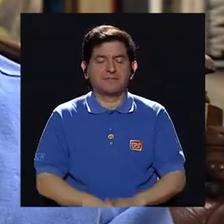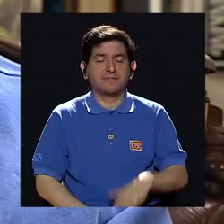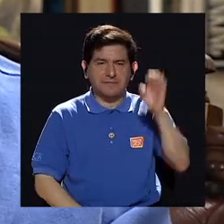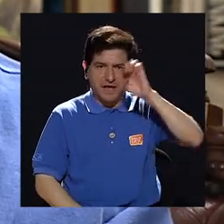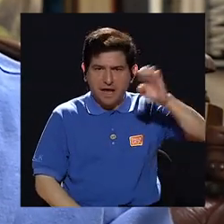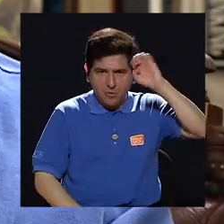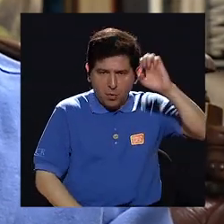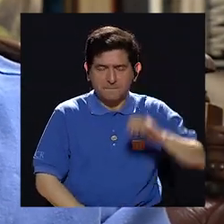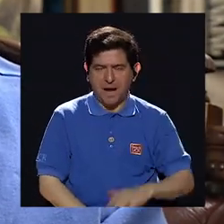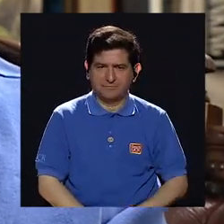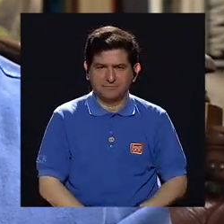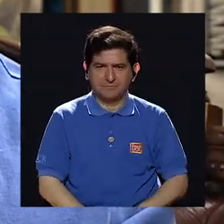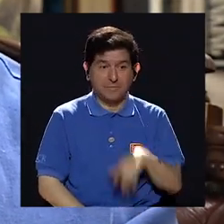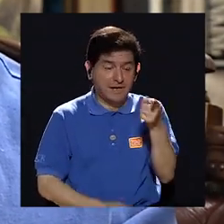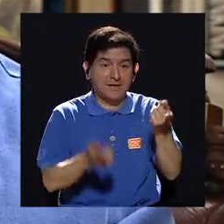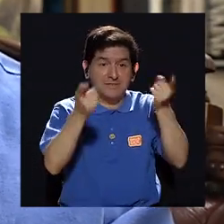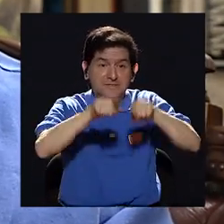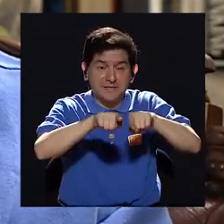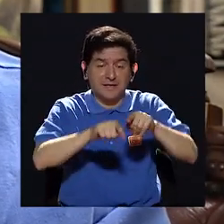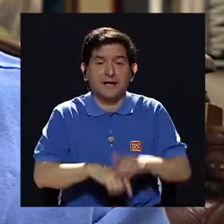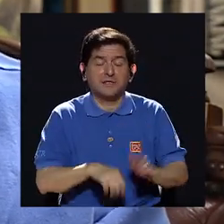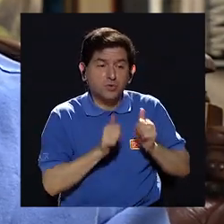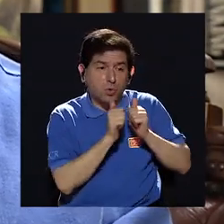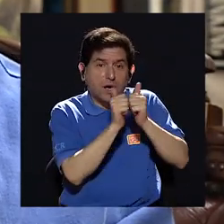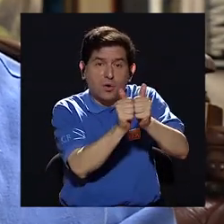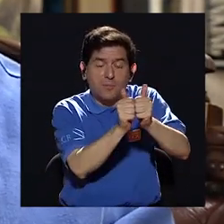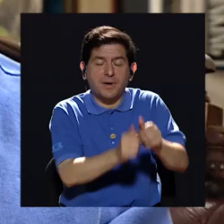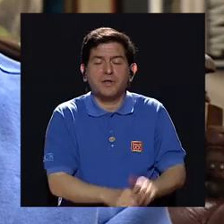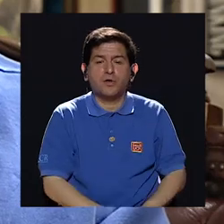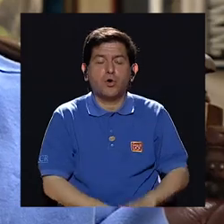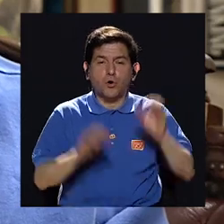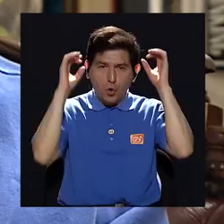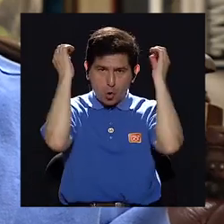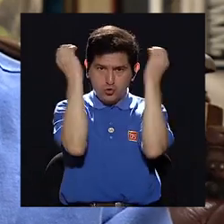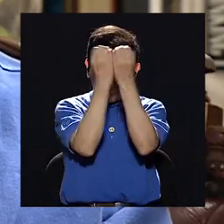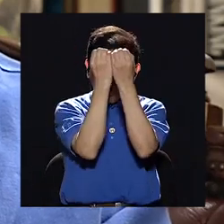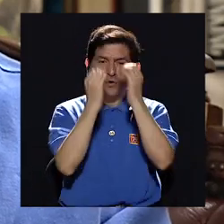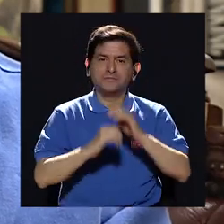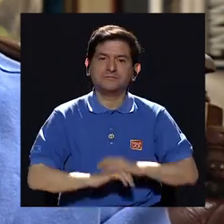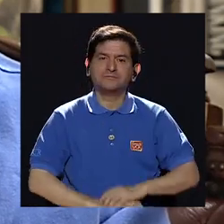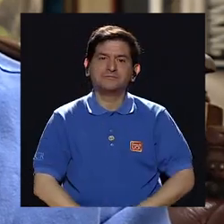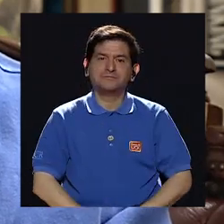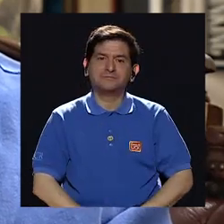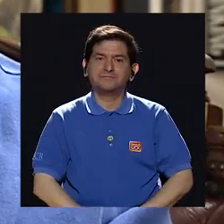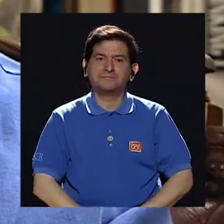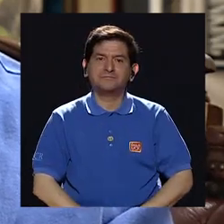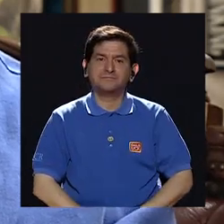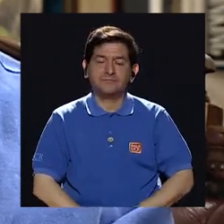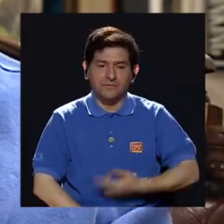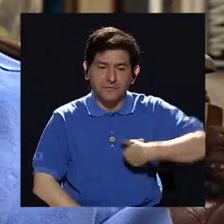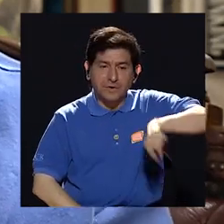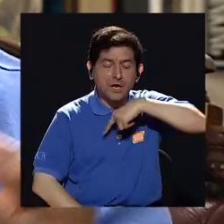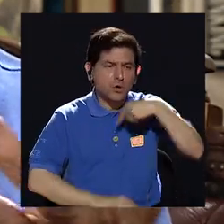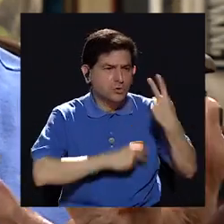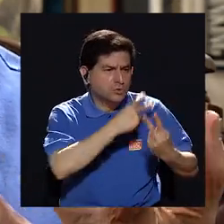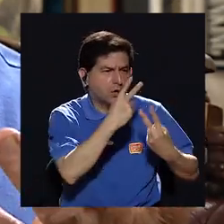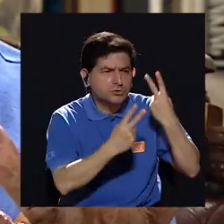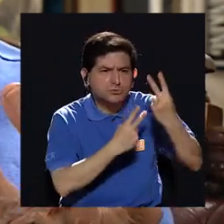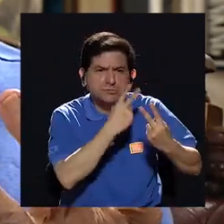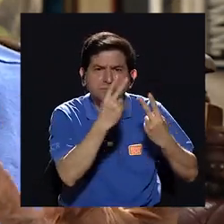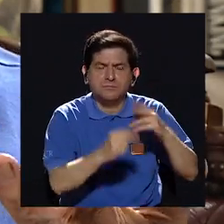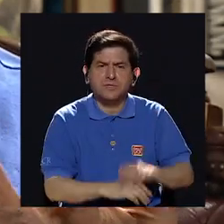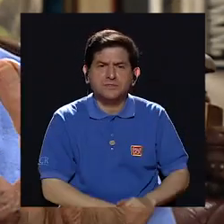a Europa ¿verdad? también nos acompañaba Don Otón Solís y fuimos a visitar